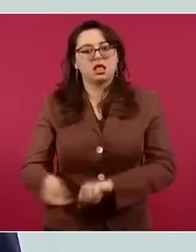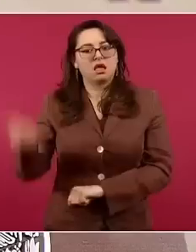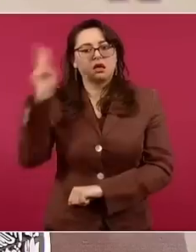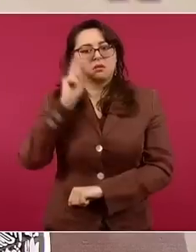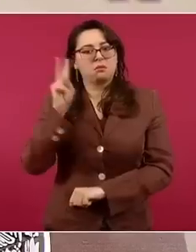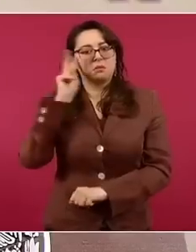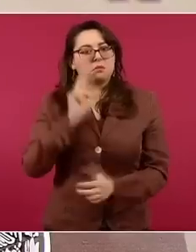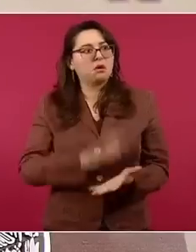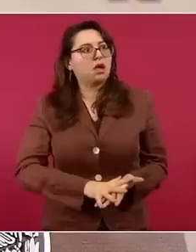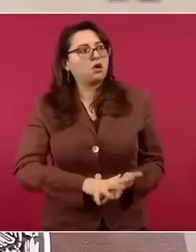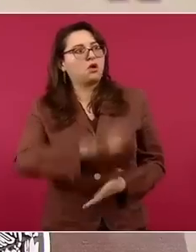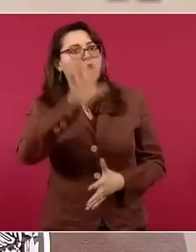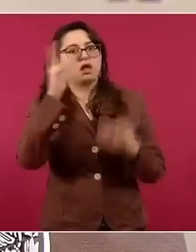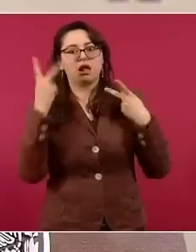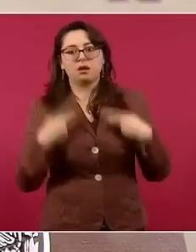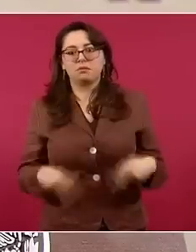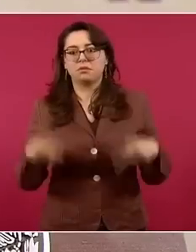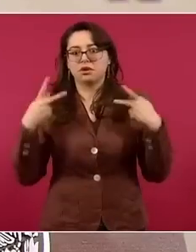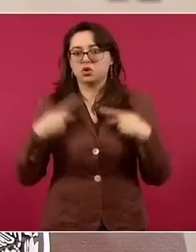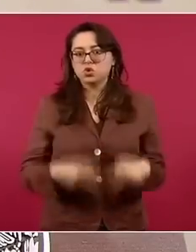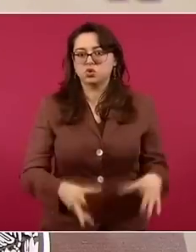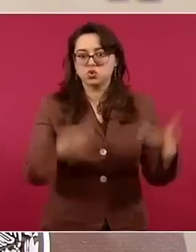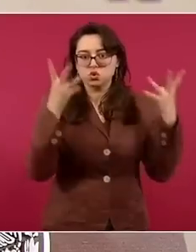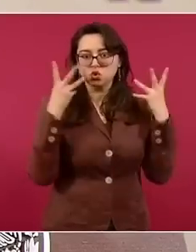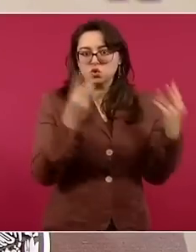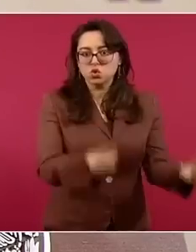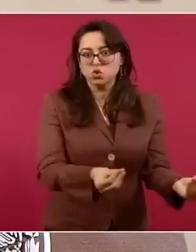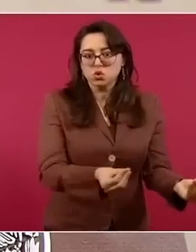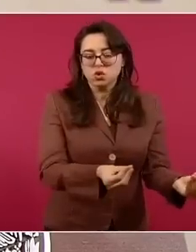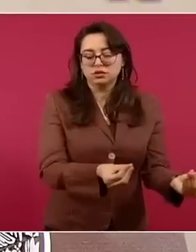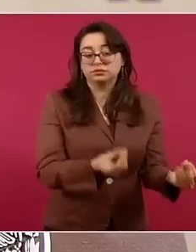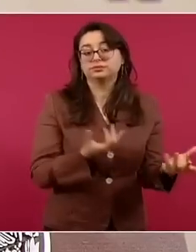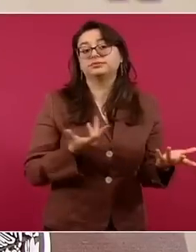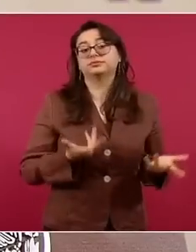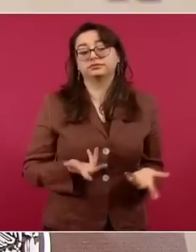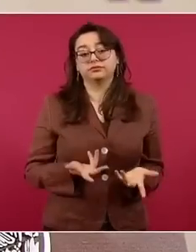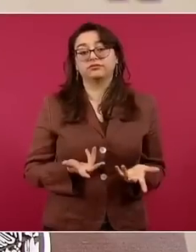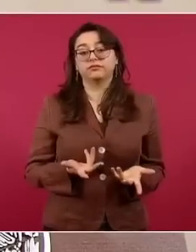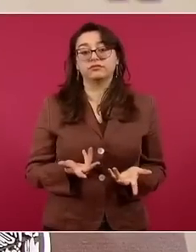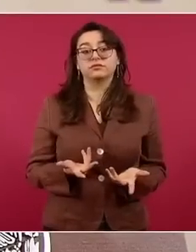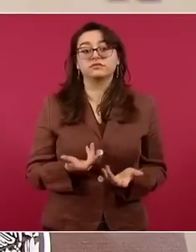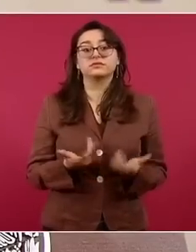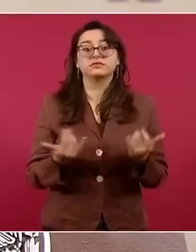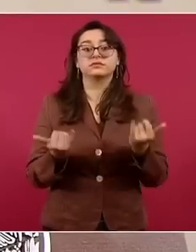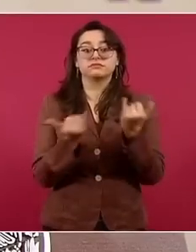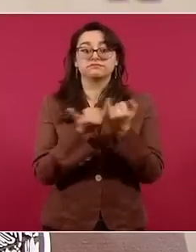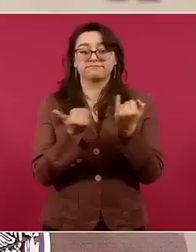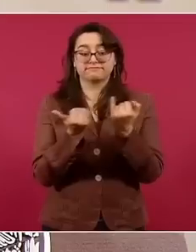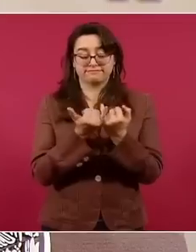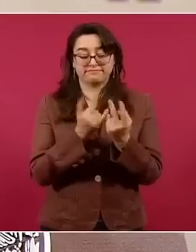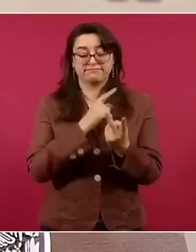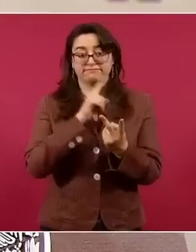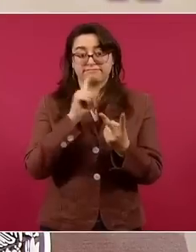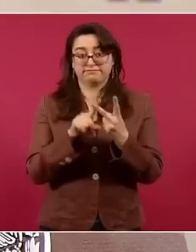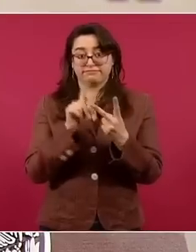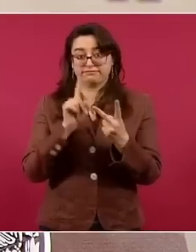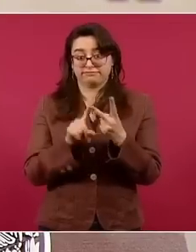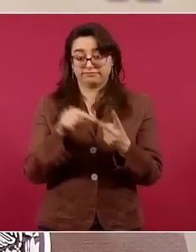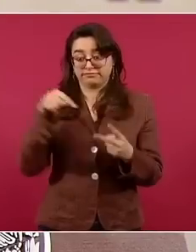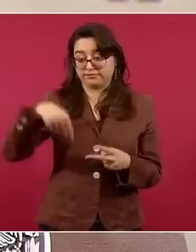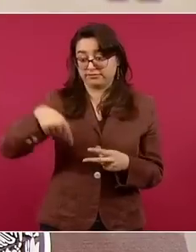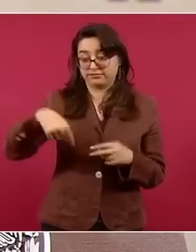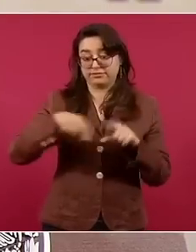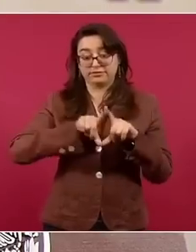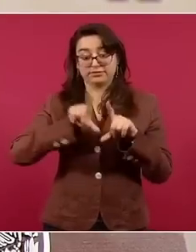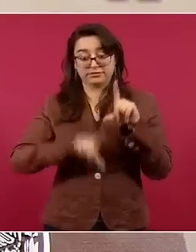predominante el fentanilo. Y lo segundo, como ya se explicó en la conferencia dedicada a la seguridad pública, el fentanilo no se produce en